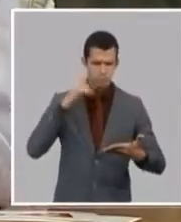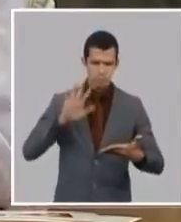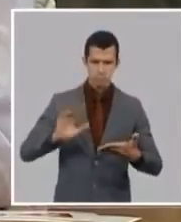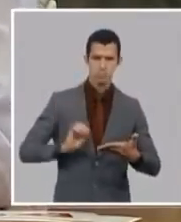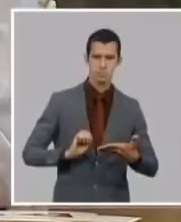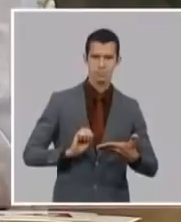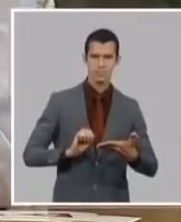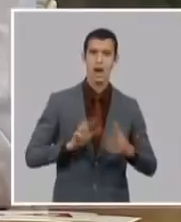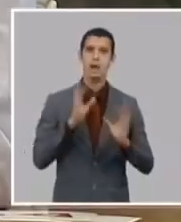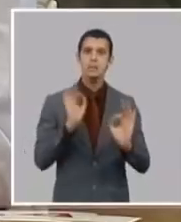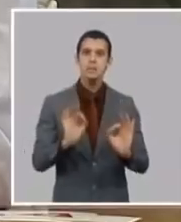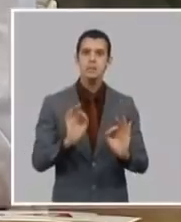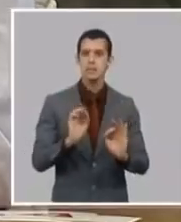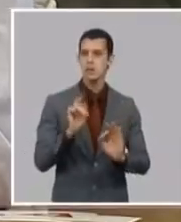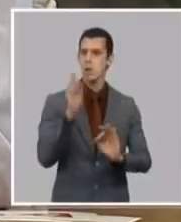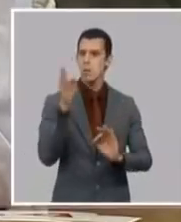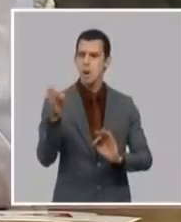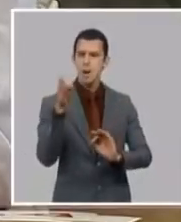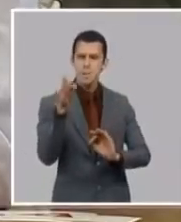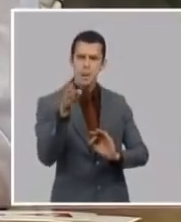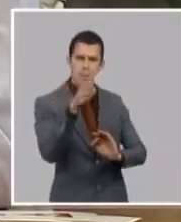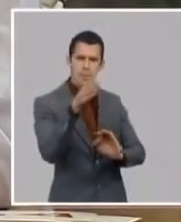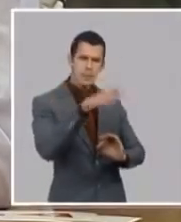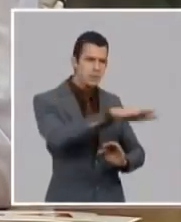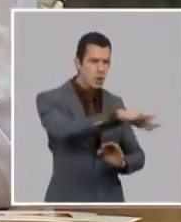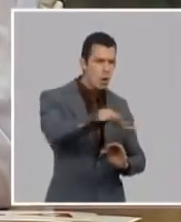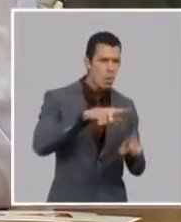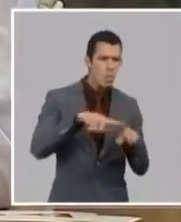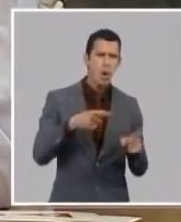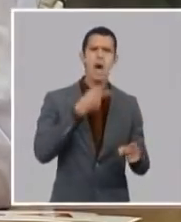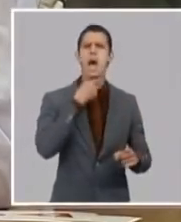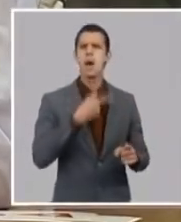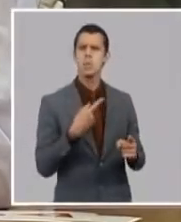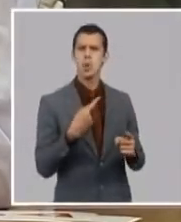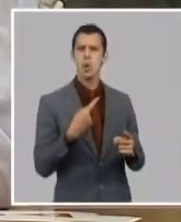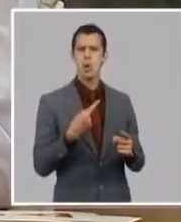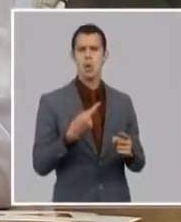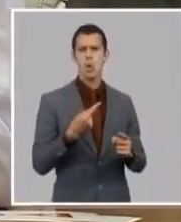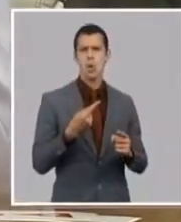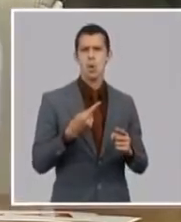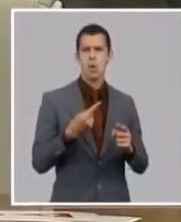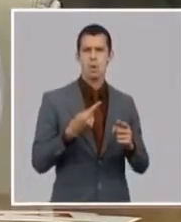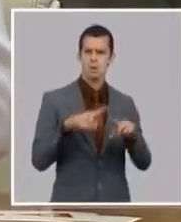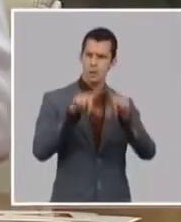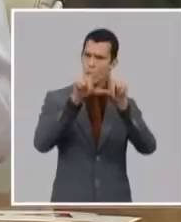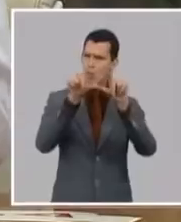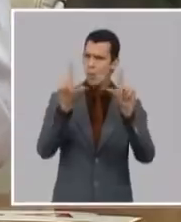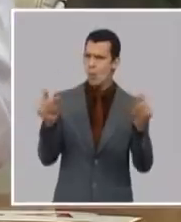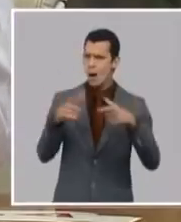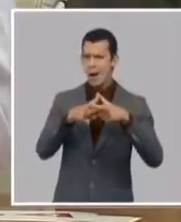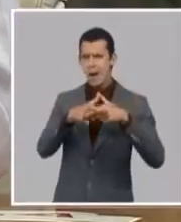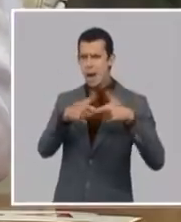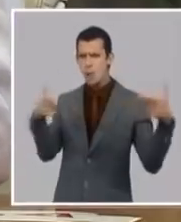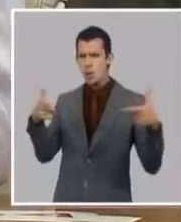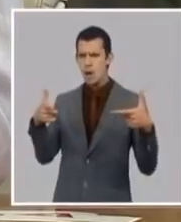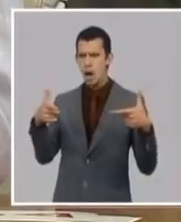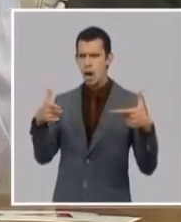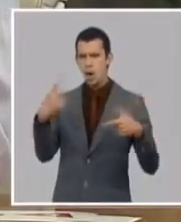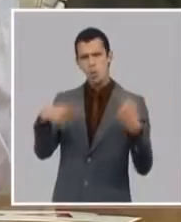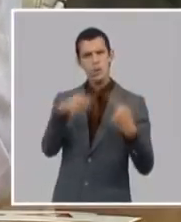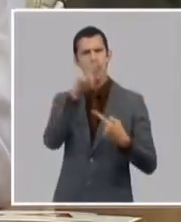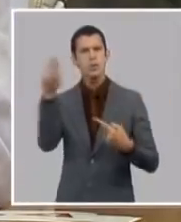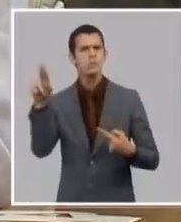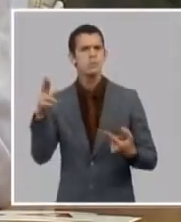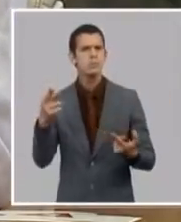afectados que estén por muchas carencias que tengan porque sobrevaloren que su